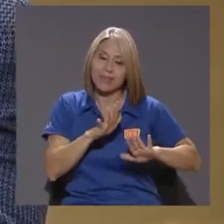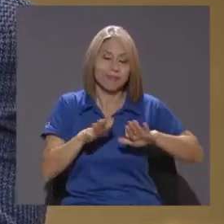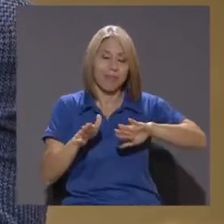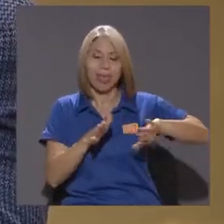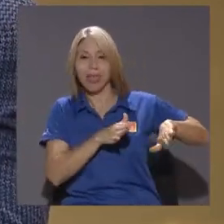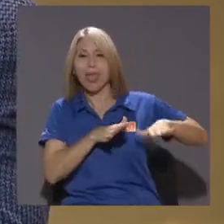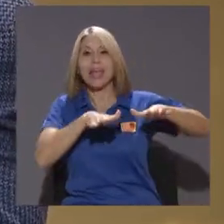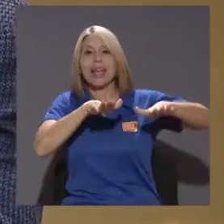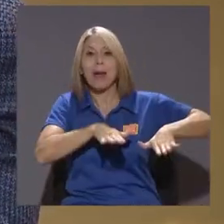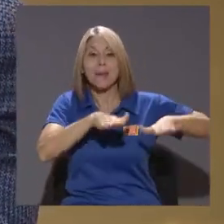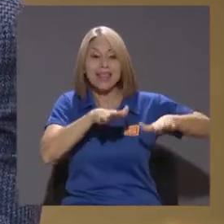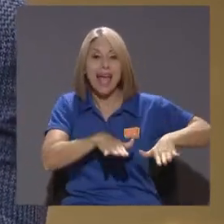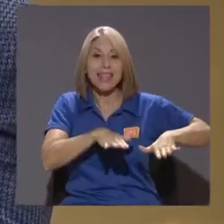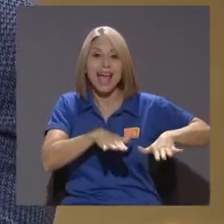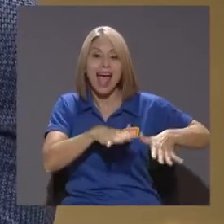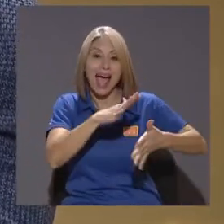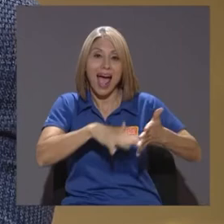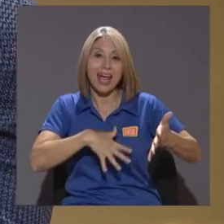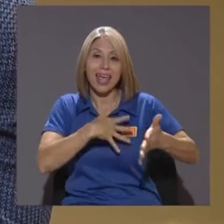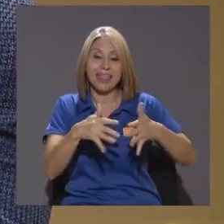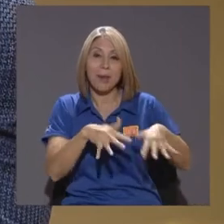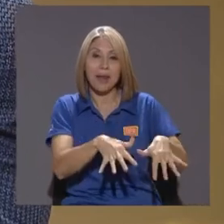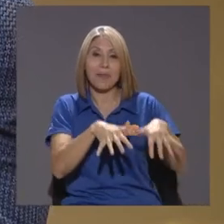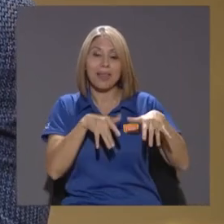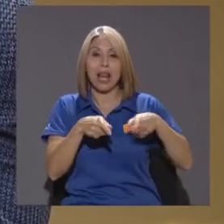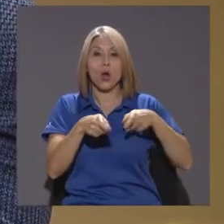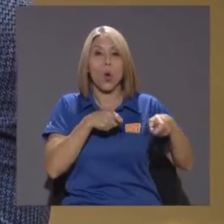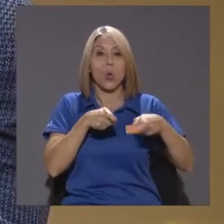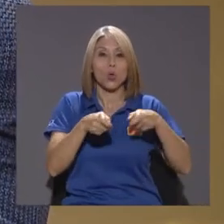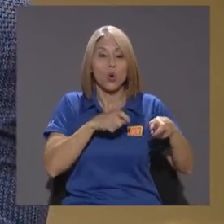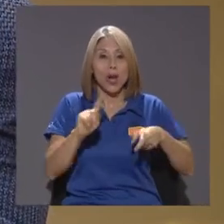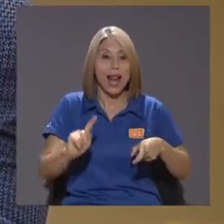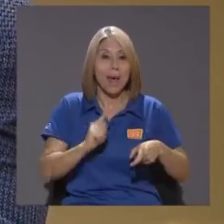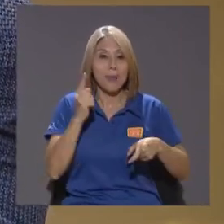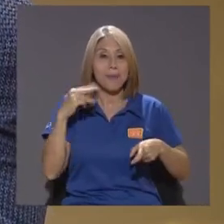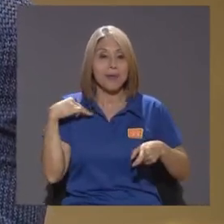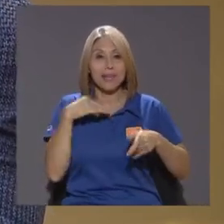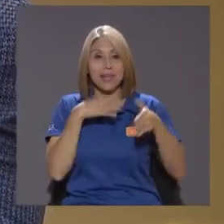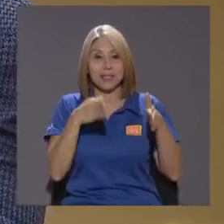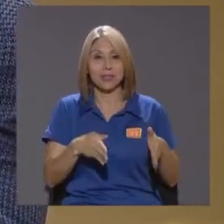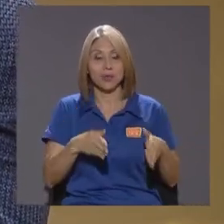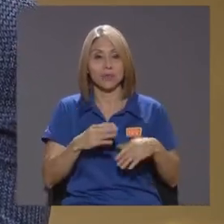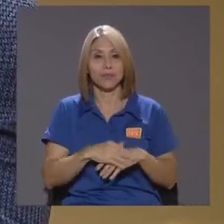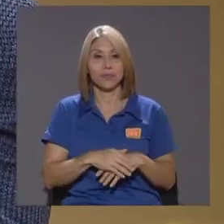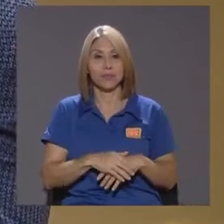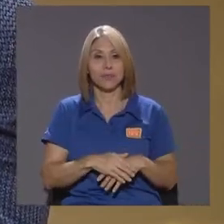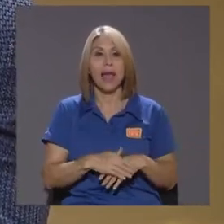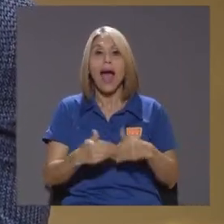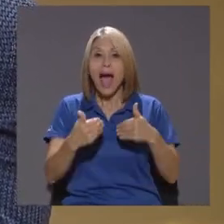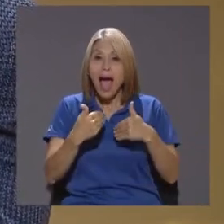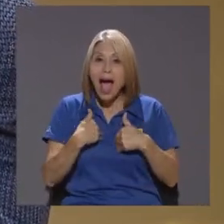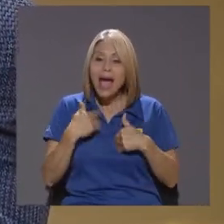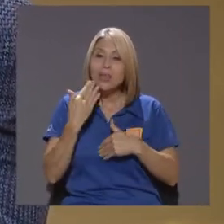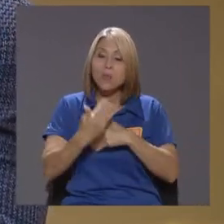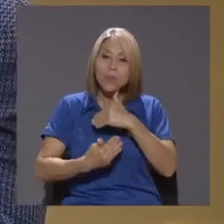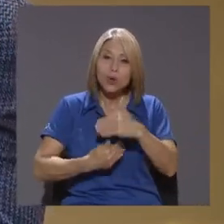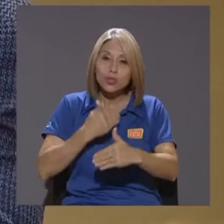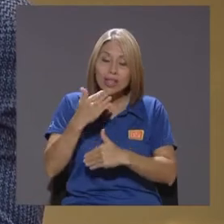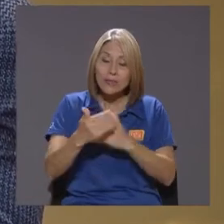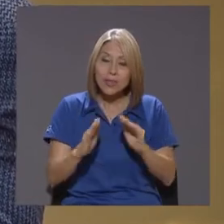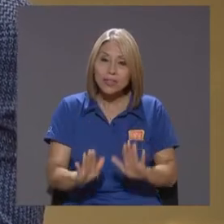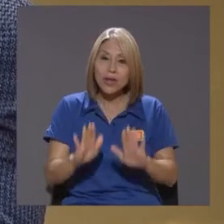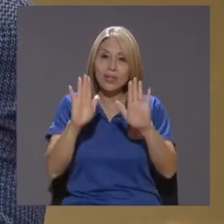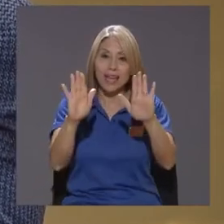parlamentaria La controla En este caso La primer ministro Hay un procedimiento Extraordinario